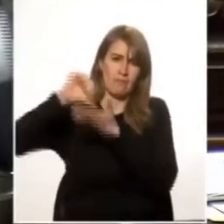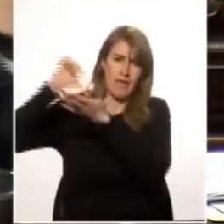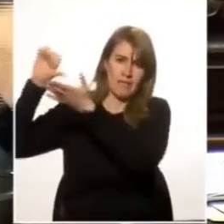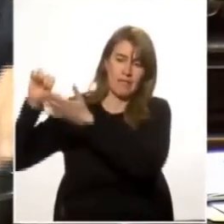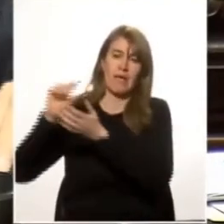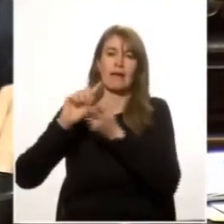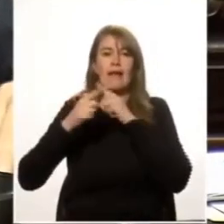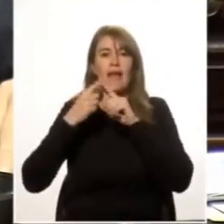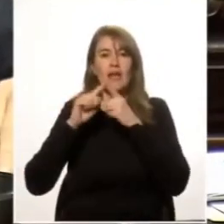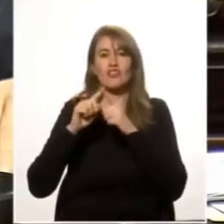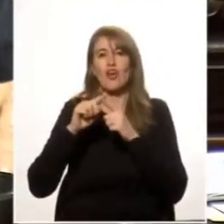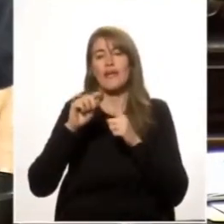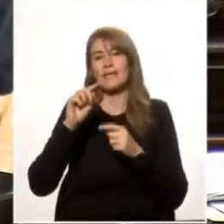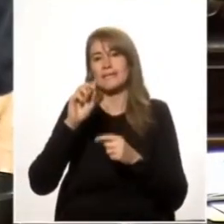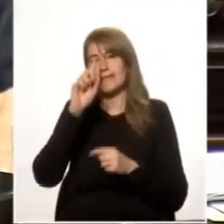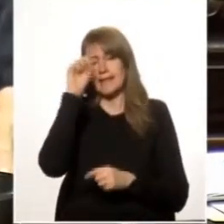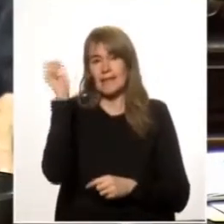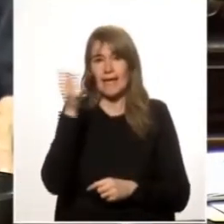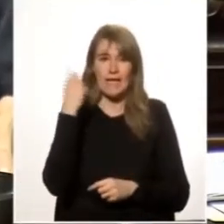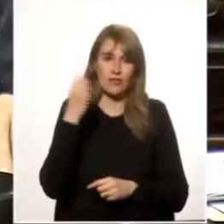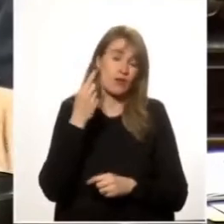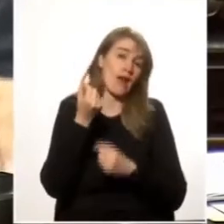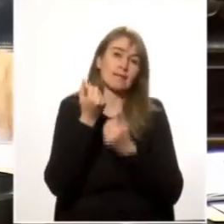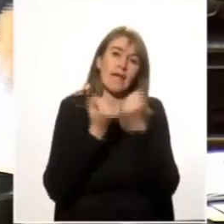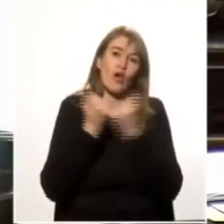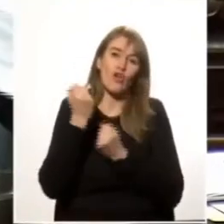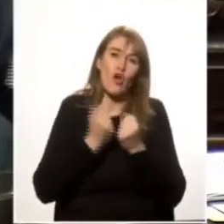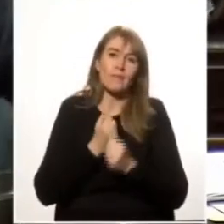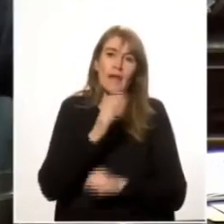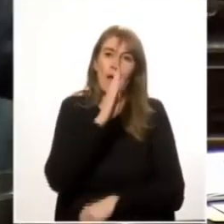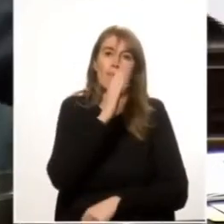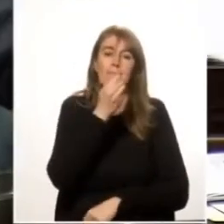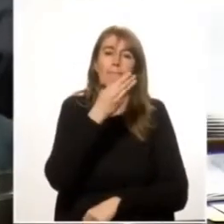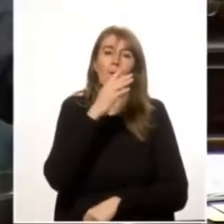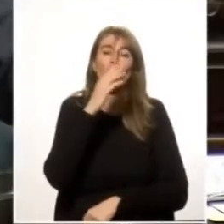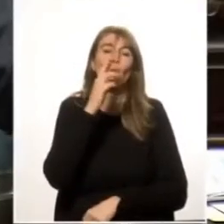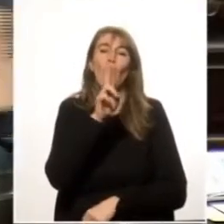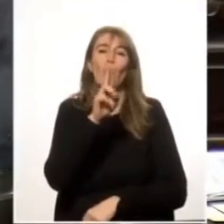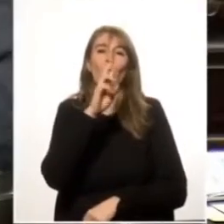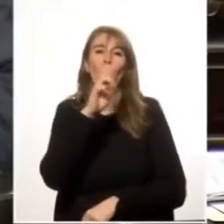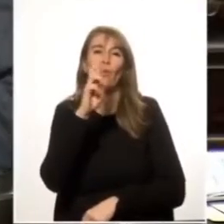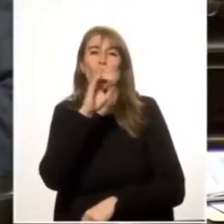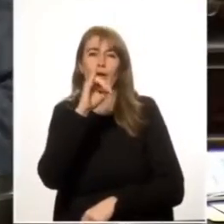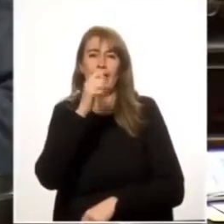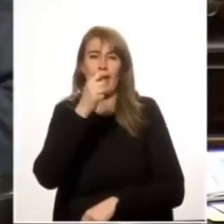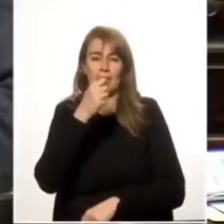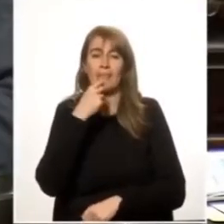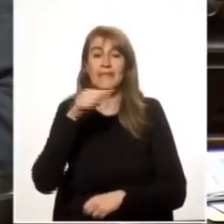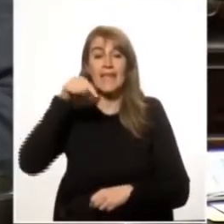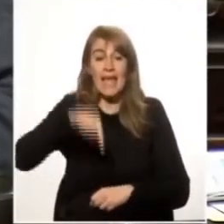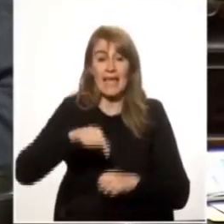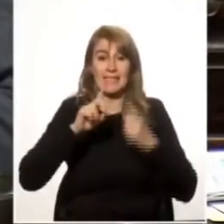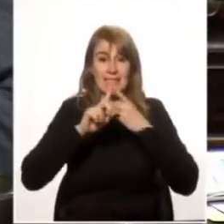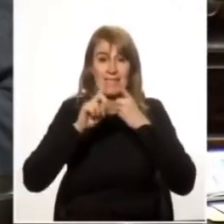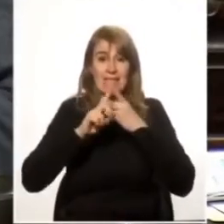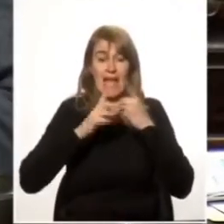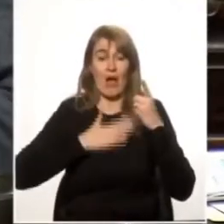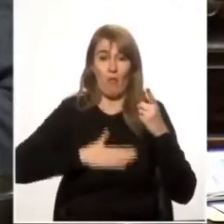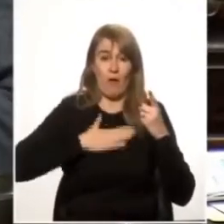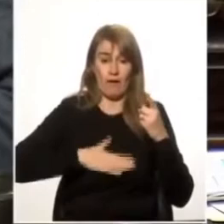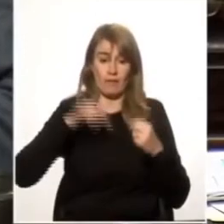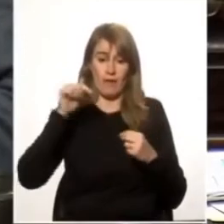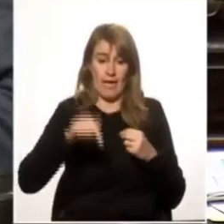Relaciones Económicas Internacionales Pablo Urría decía este acuerdo señor